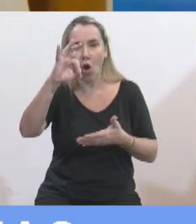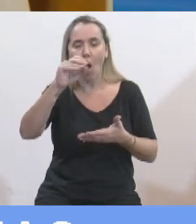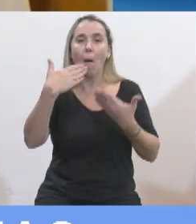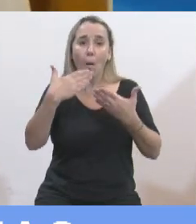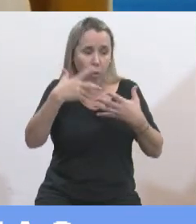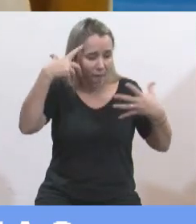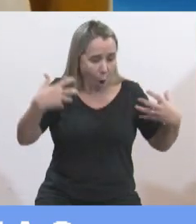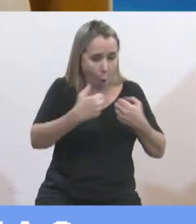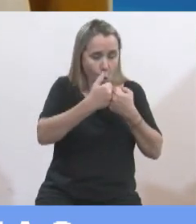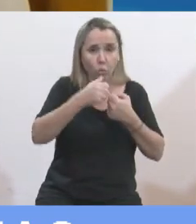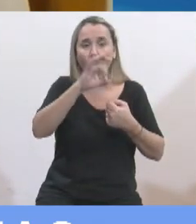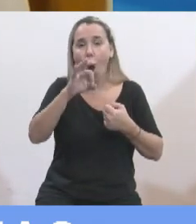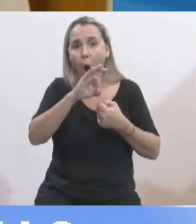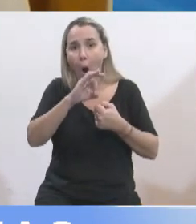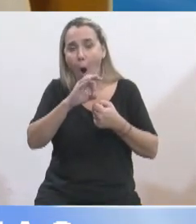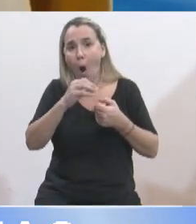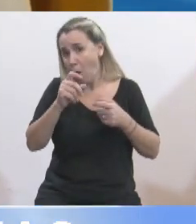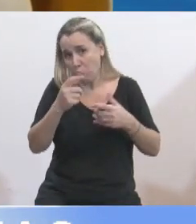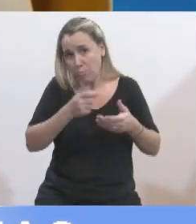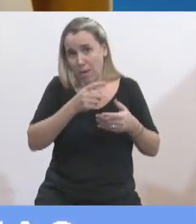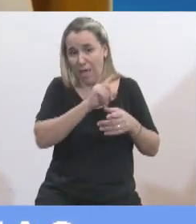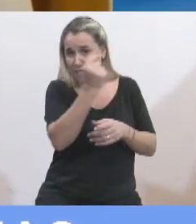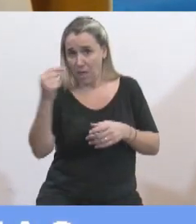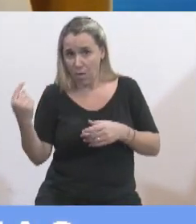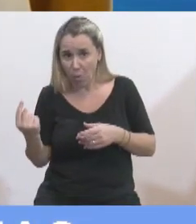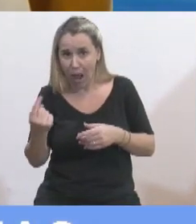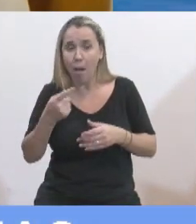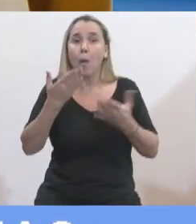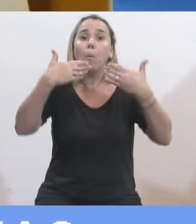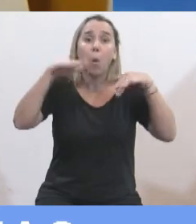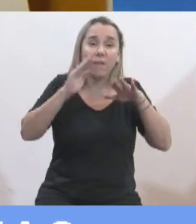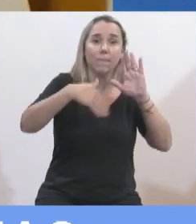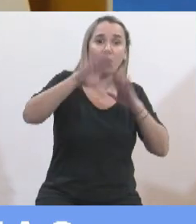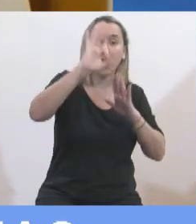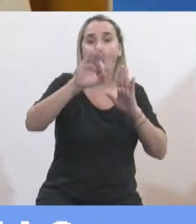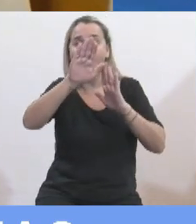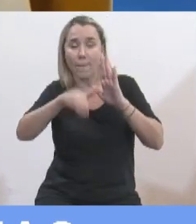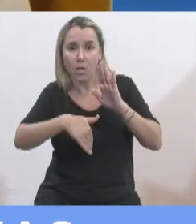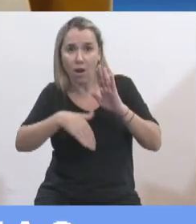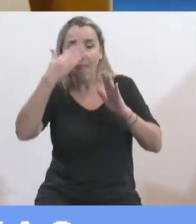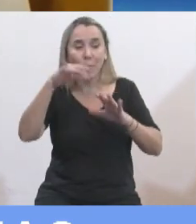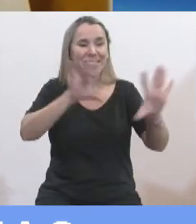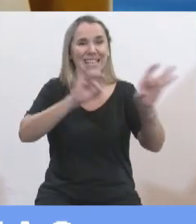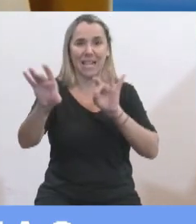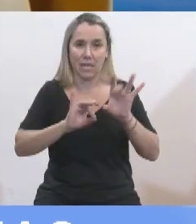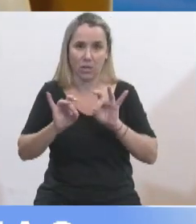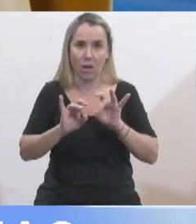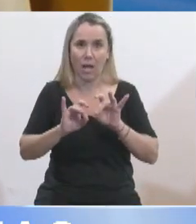comisión puede hacer un despacho en mayoría o en minoría. y después se selecciona en los...